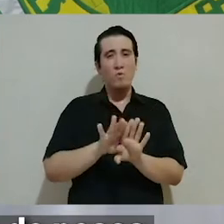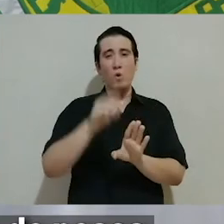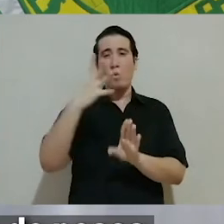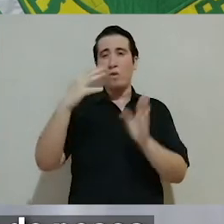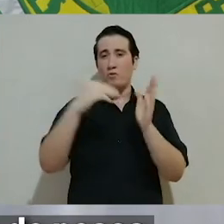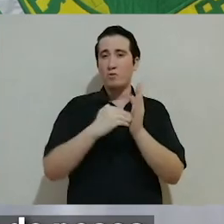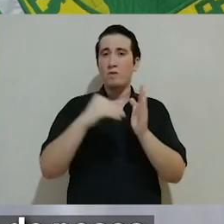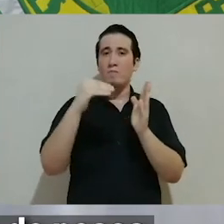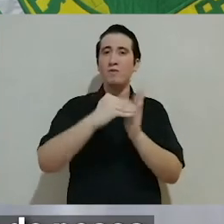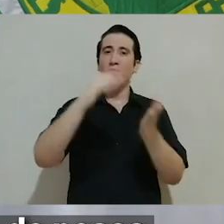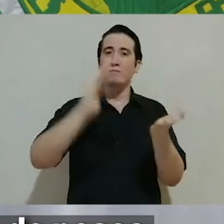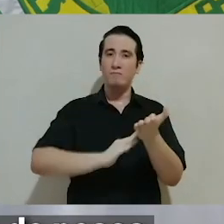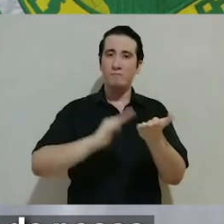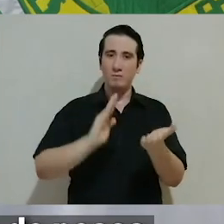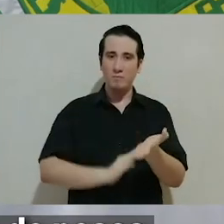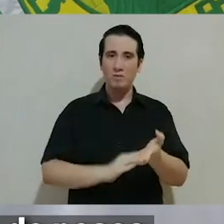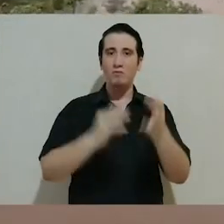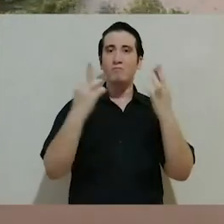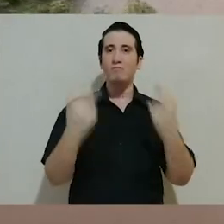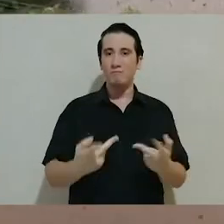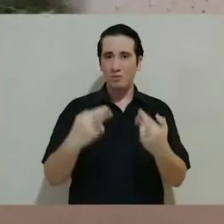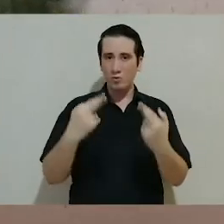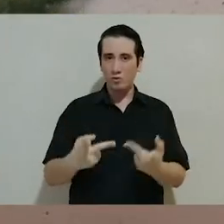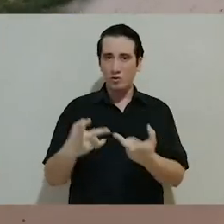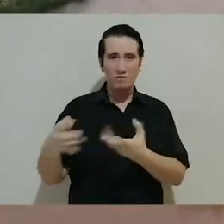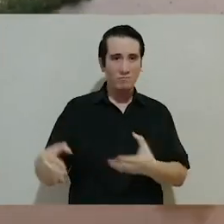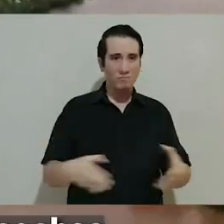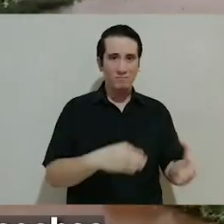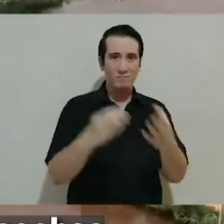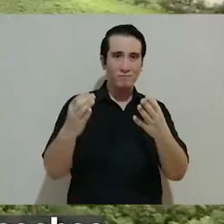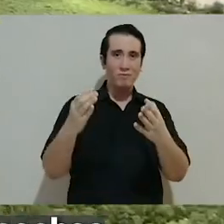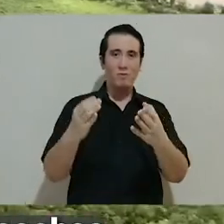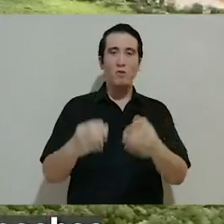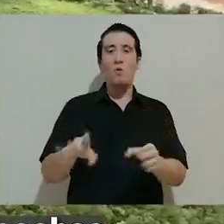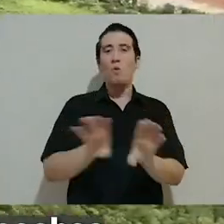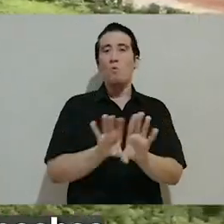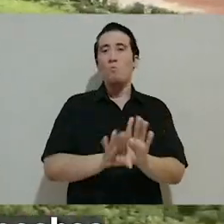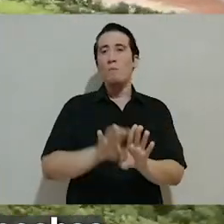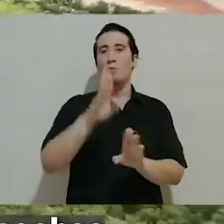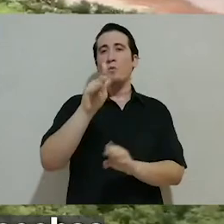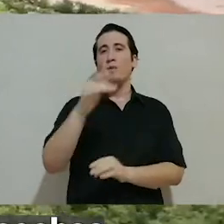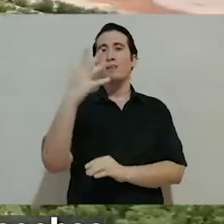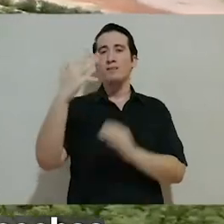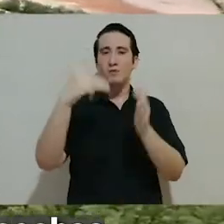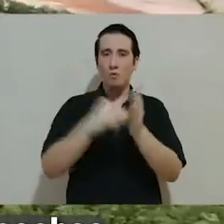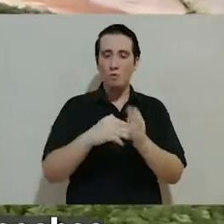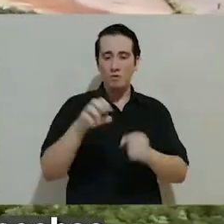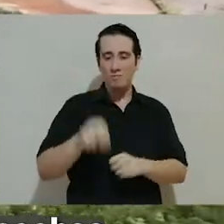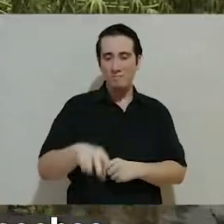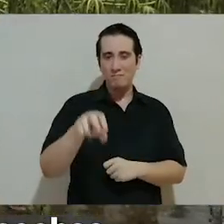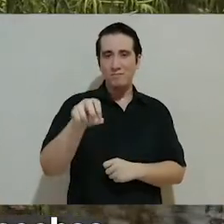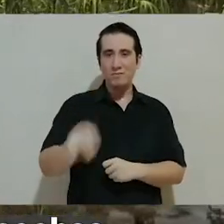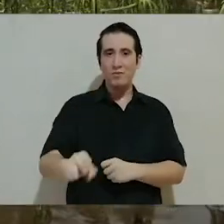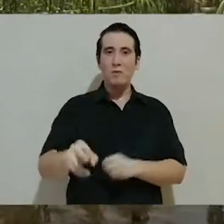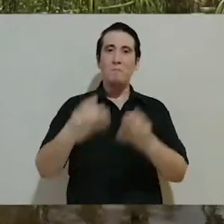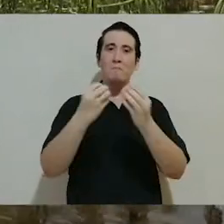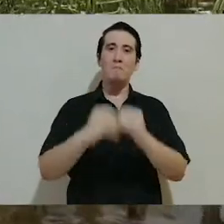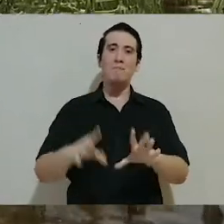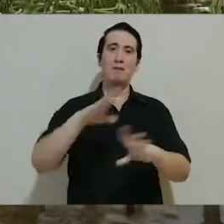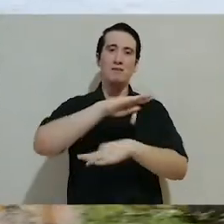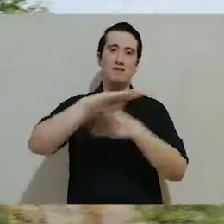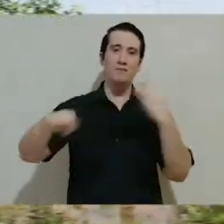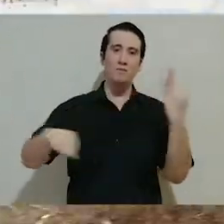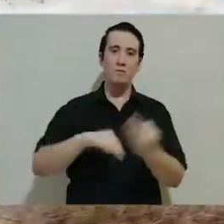alrededor de los 4 mil millones de pesos, destruyendo a su paso aproximadamente 95 mil hectáreas de cosechas que son